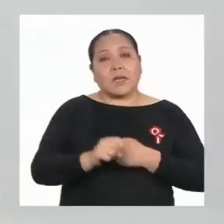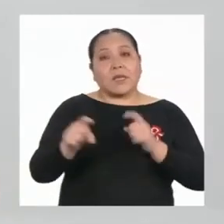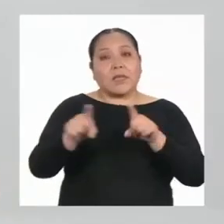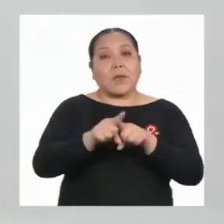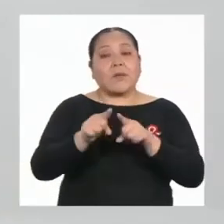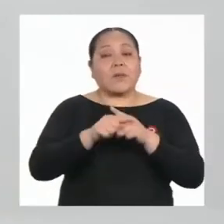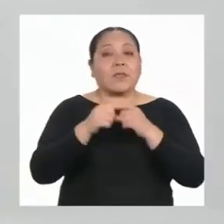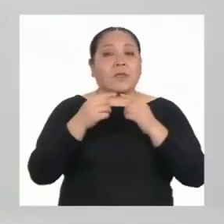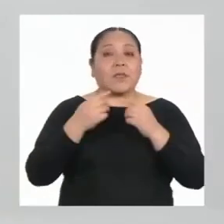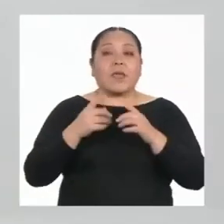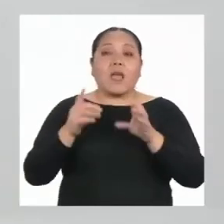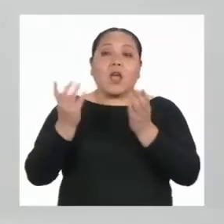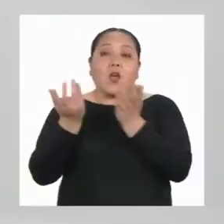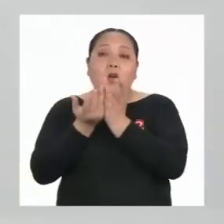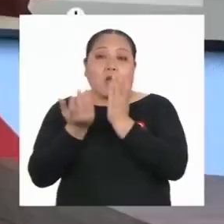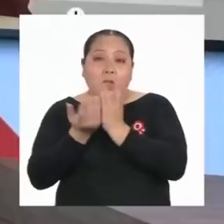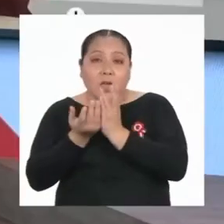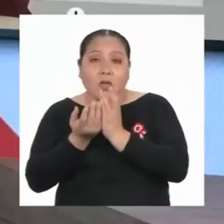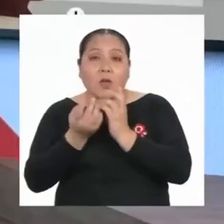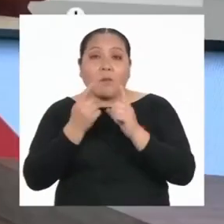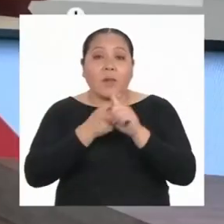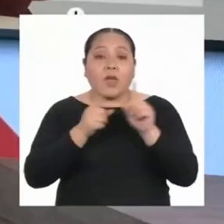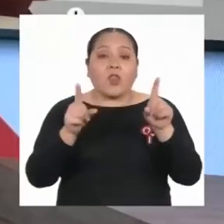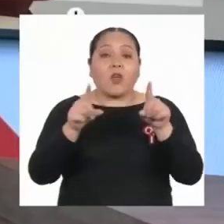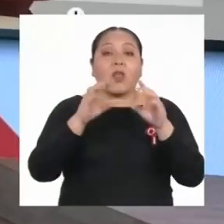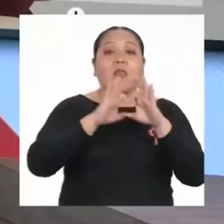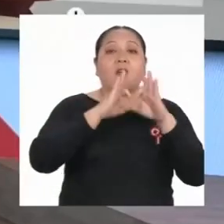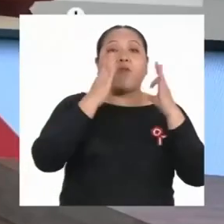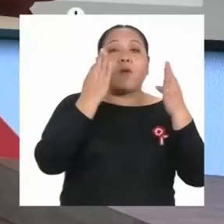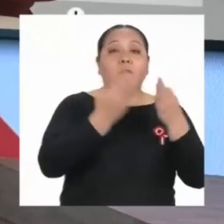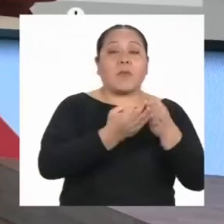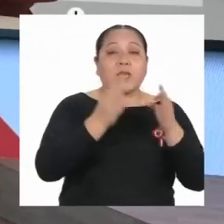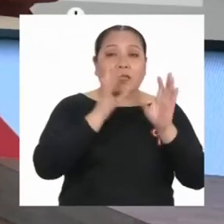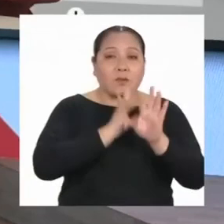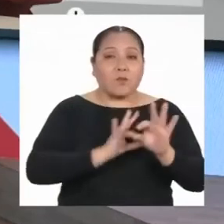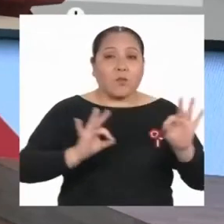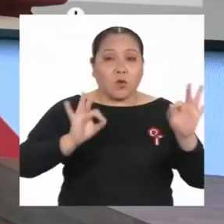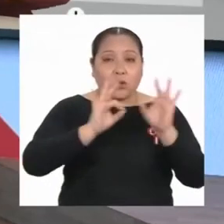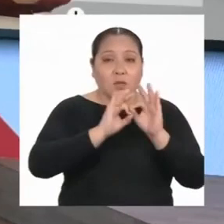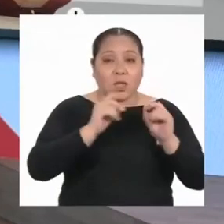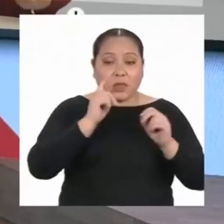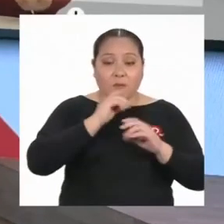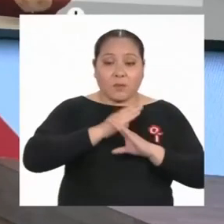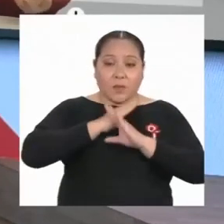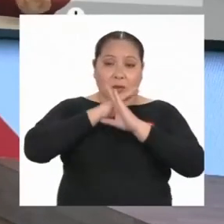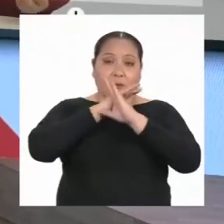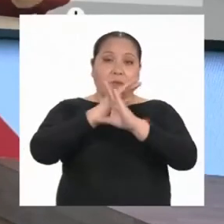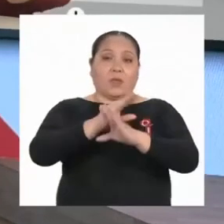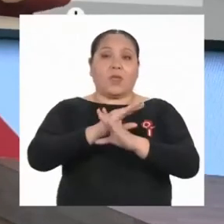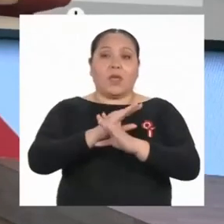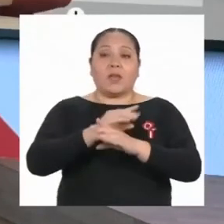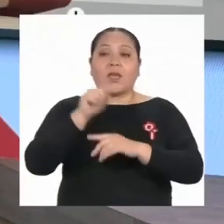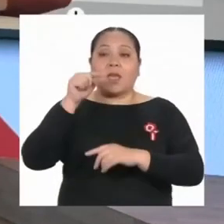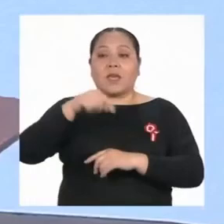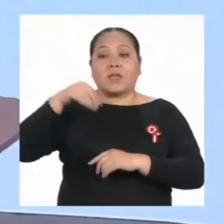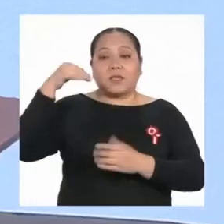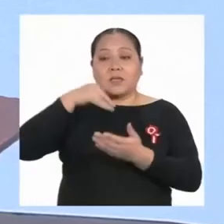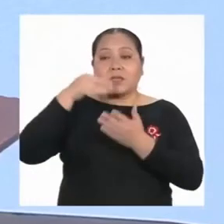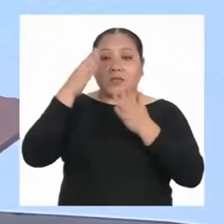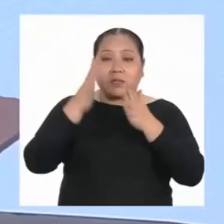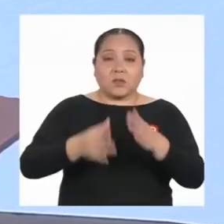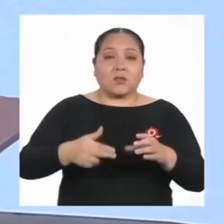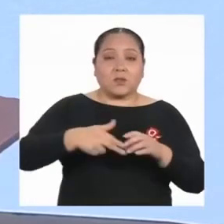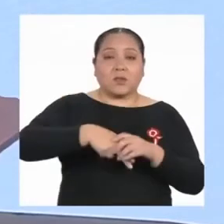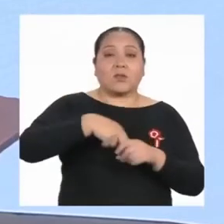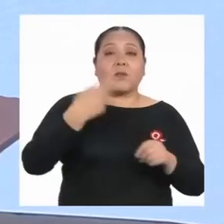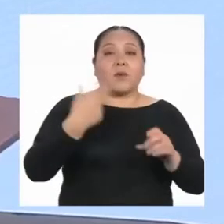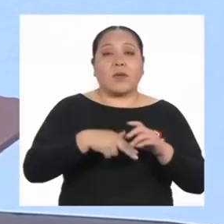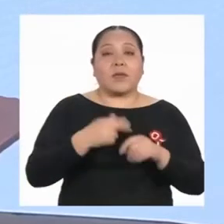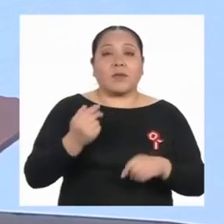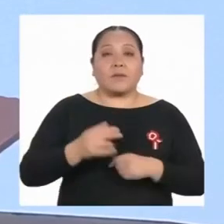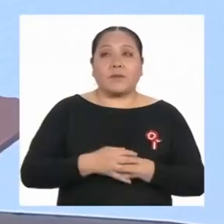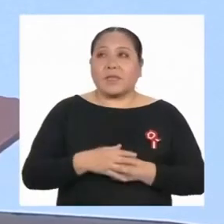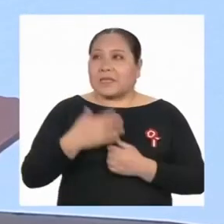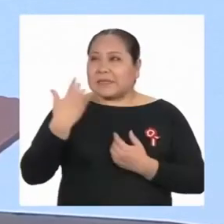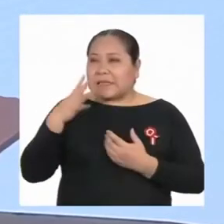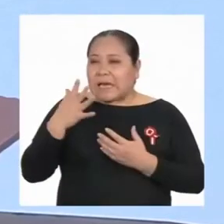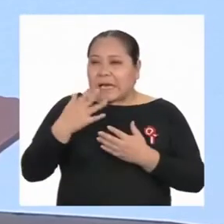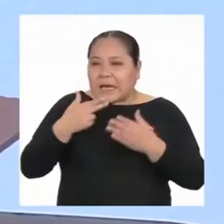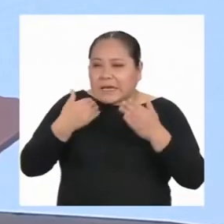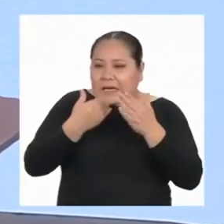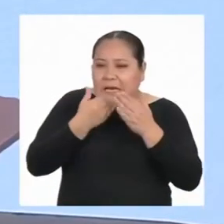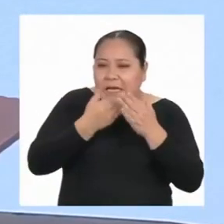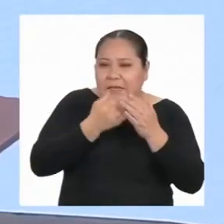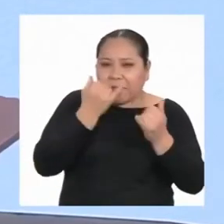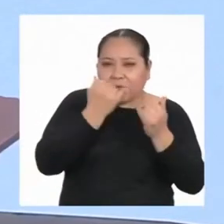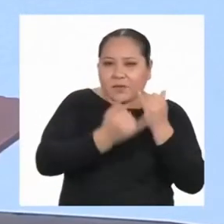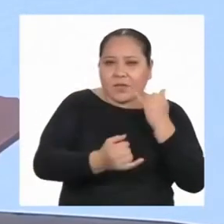escuela, la familia cumple un rol clave para evitar la deserción escolar en género. Profe, ya casi llegamos